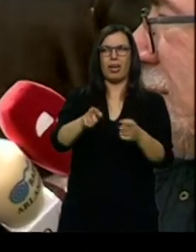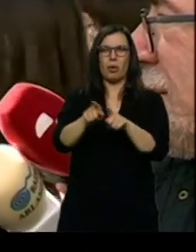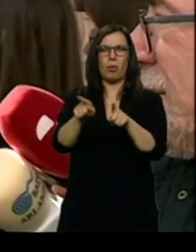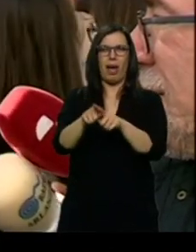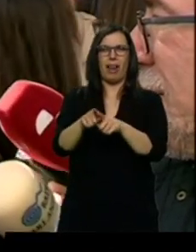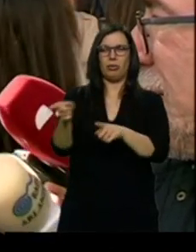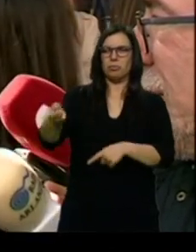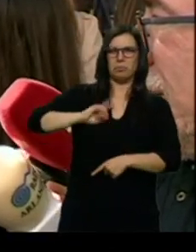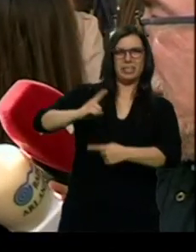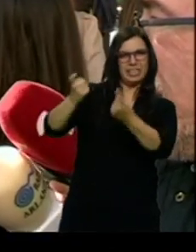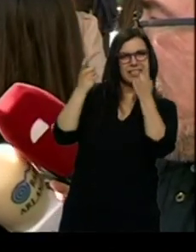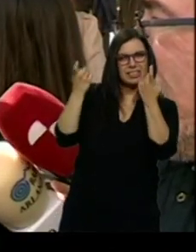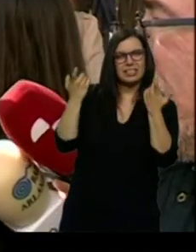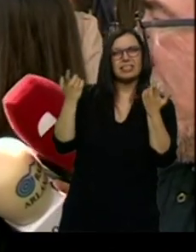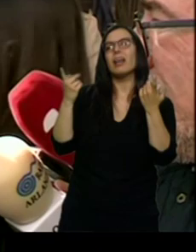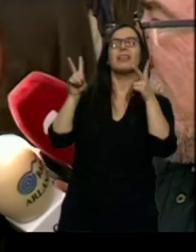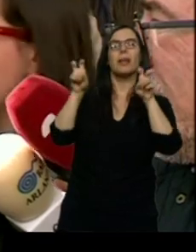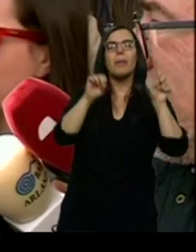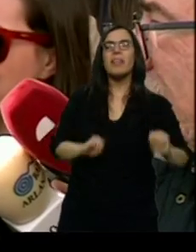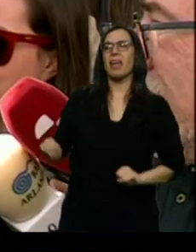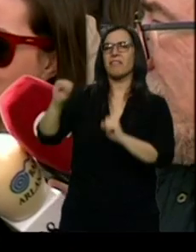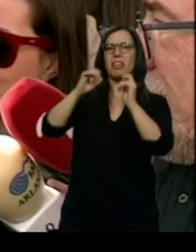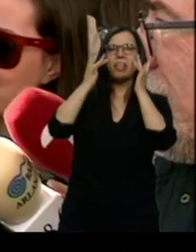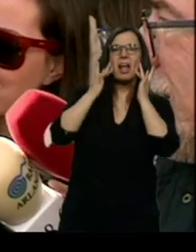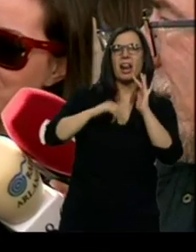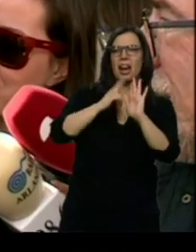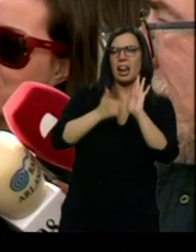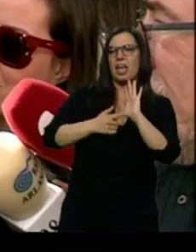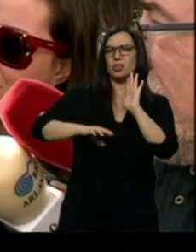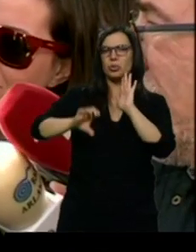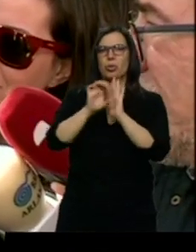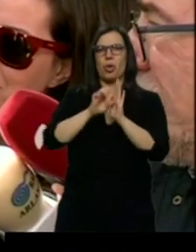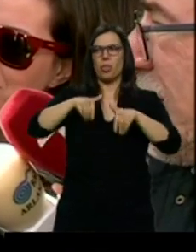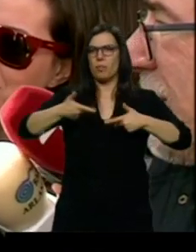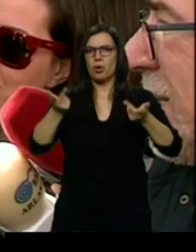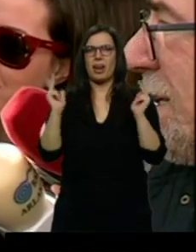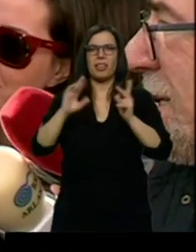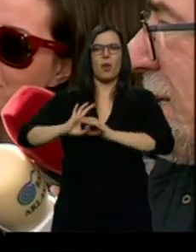estas alturas de defensa de la legalidad, de la constitución, de la democracia y de la unidad de España.